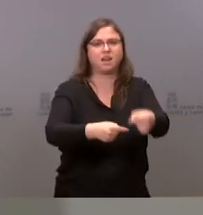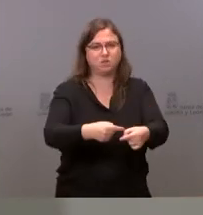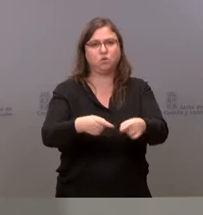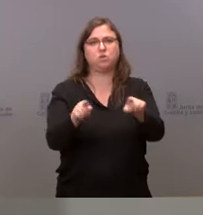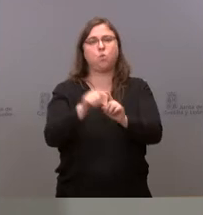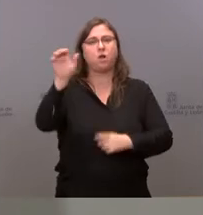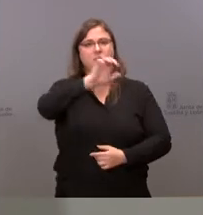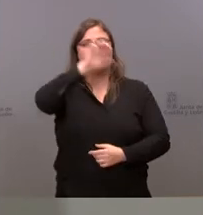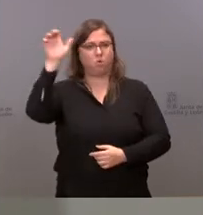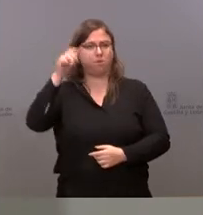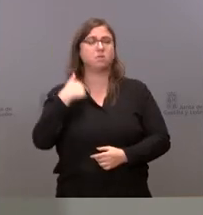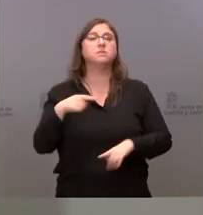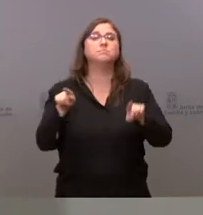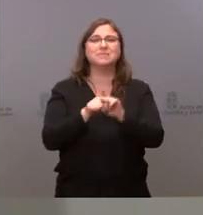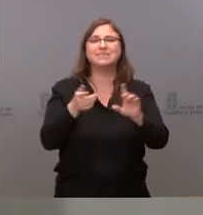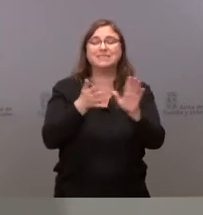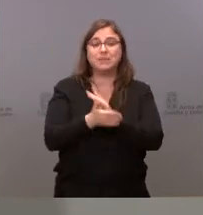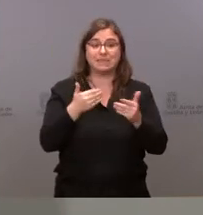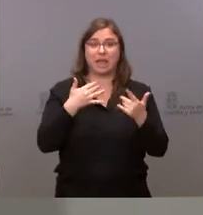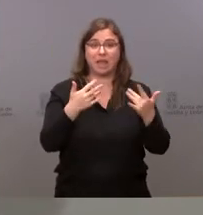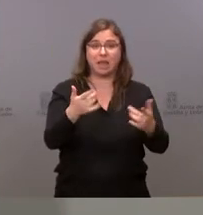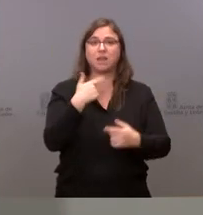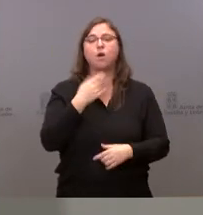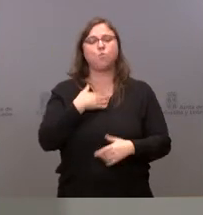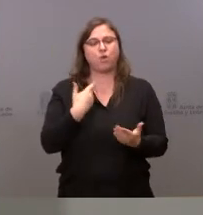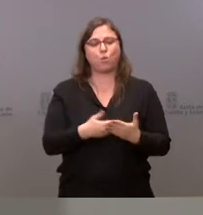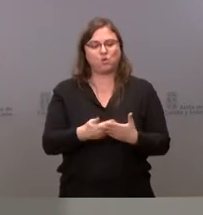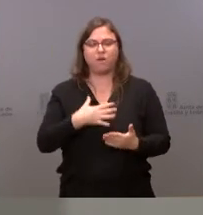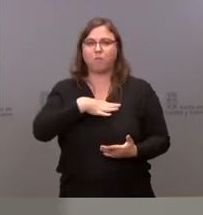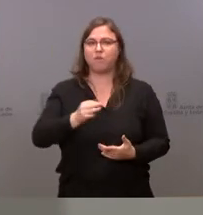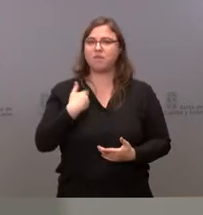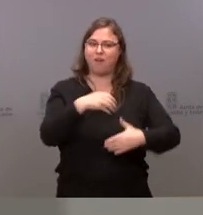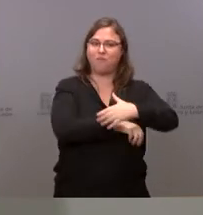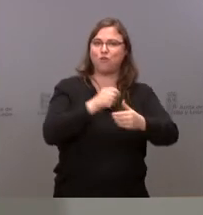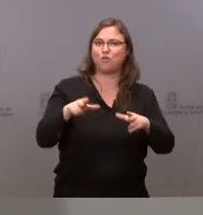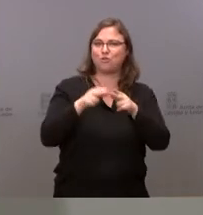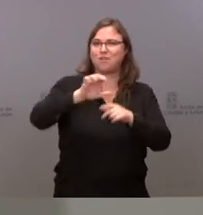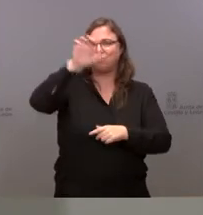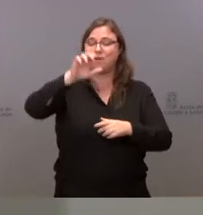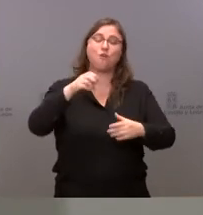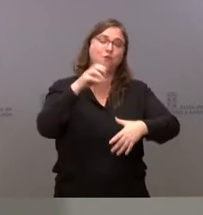trámite en esta materia nos permite cuanto antes ir ya justificando fondos europeos.